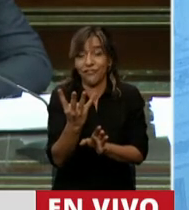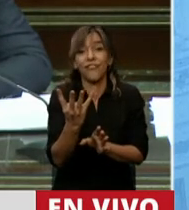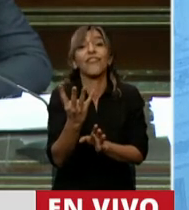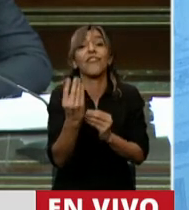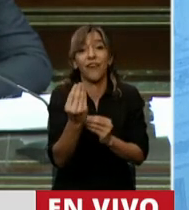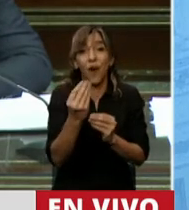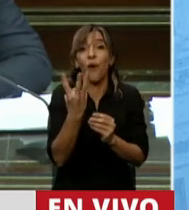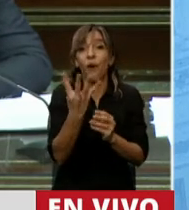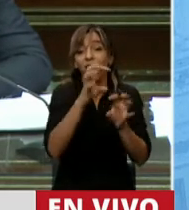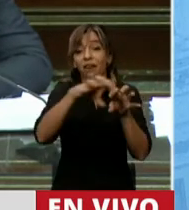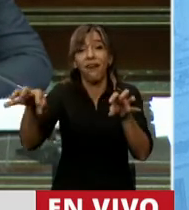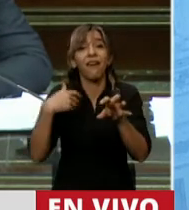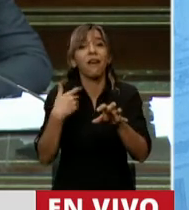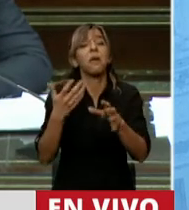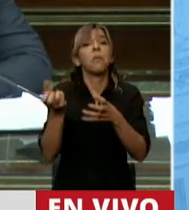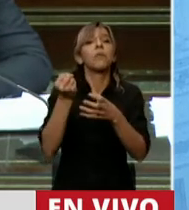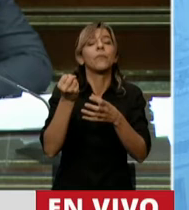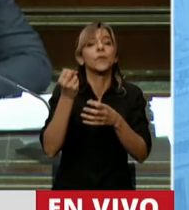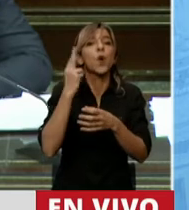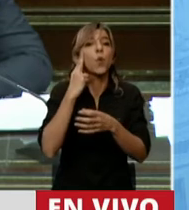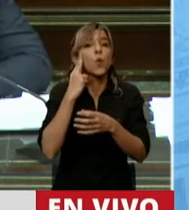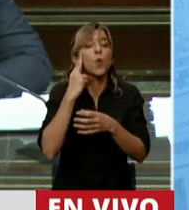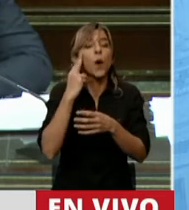presupuesto fueron 9.800.000,